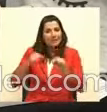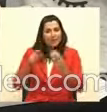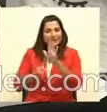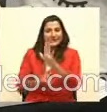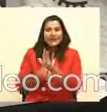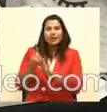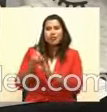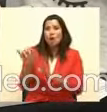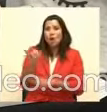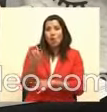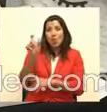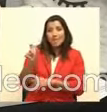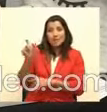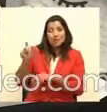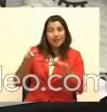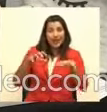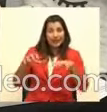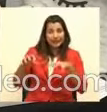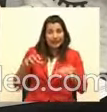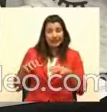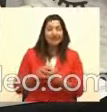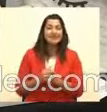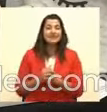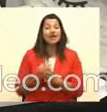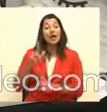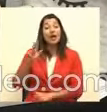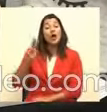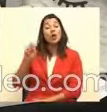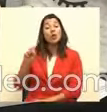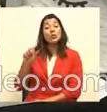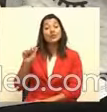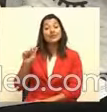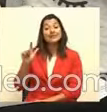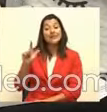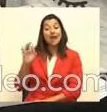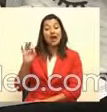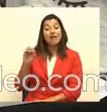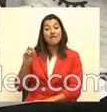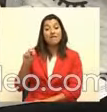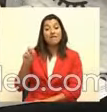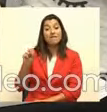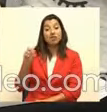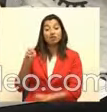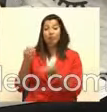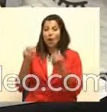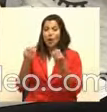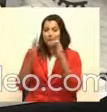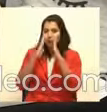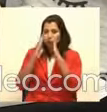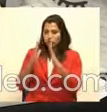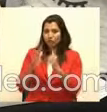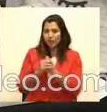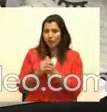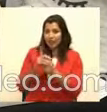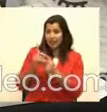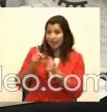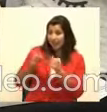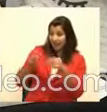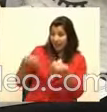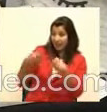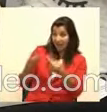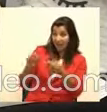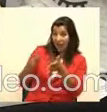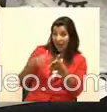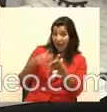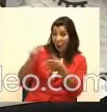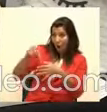como personas activas. Luis Alfonso, que lo veo muy concentrado, hay que entregarlo ahorita, ¿esa es para allá o